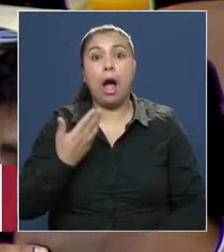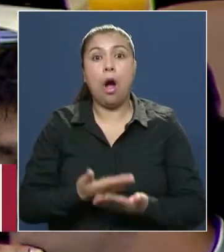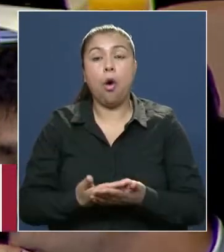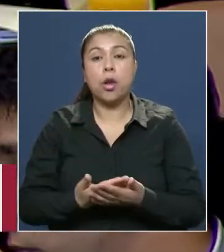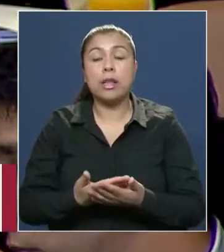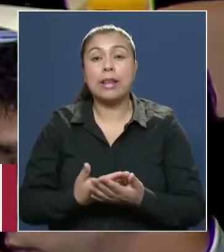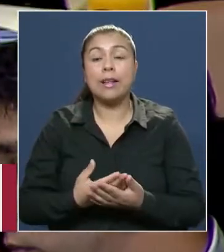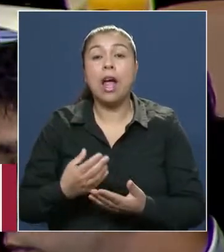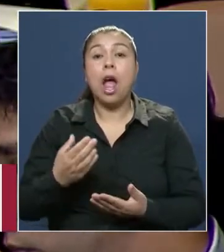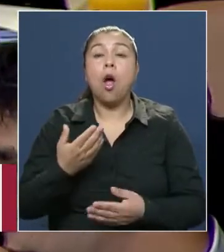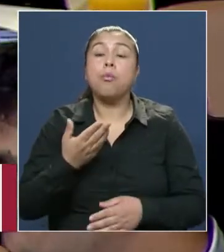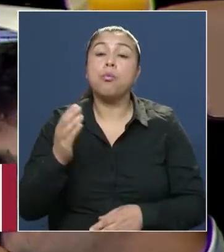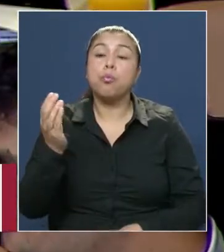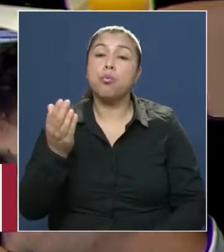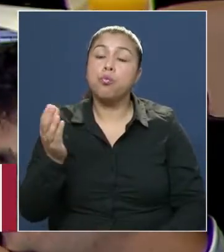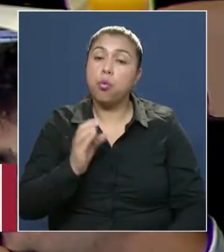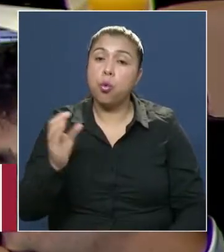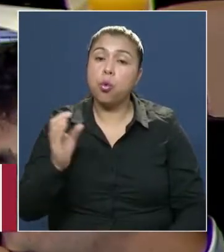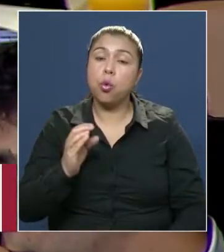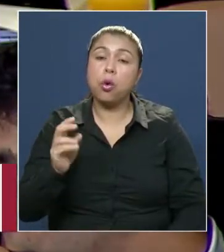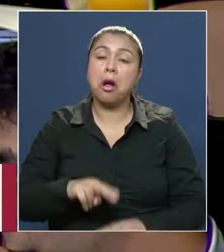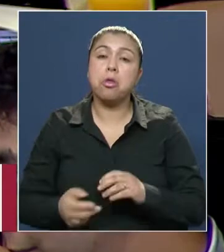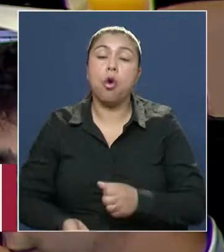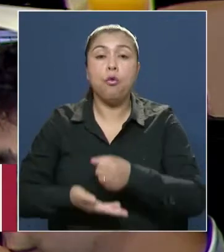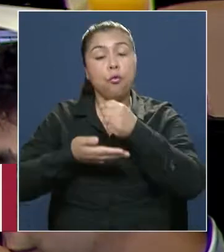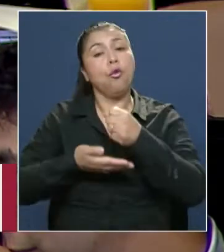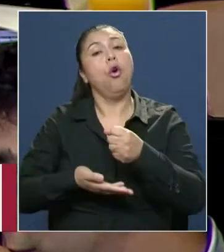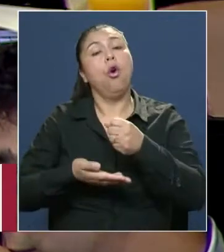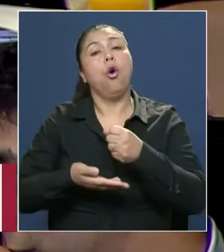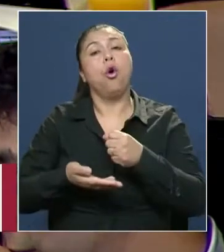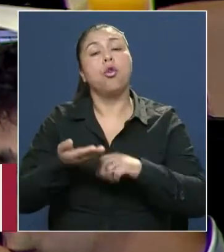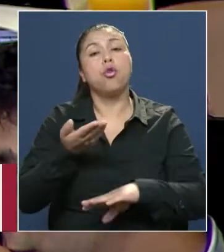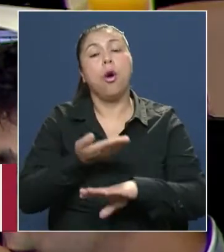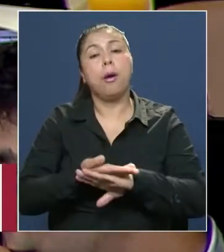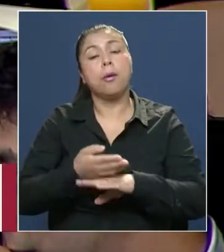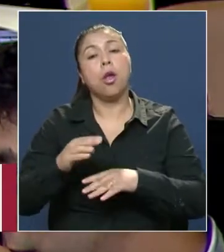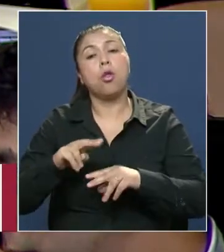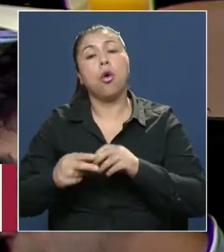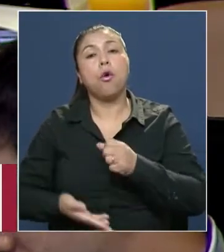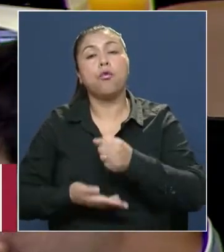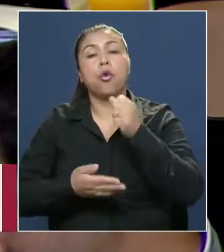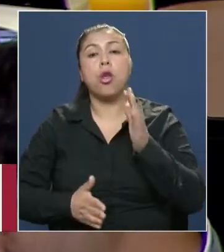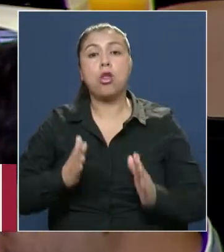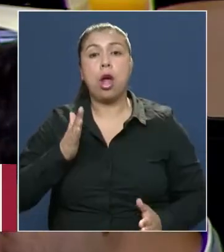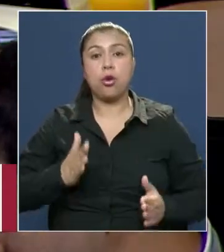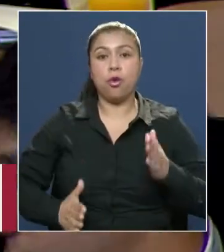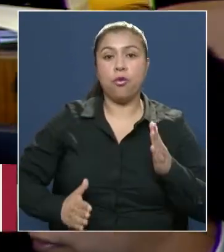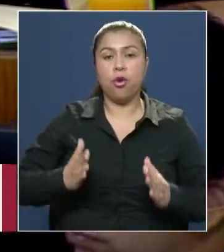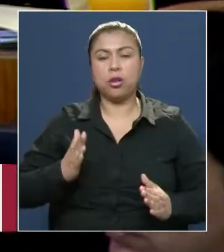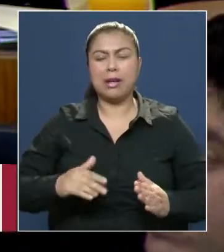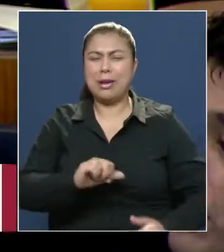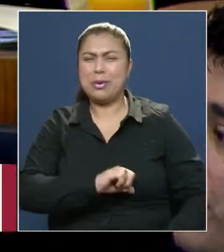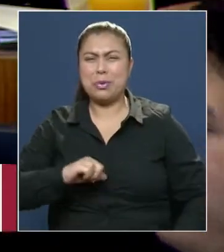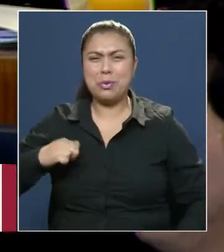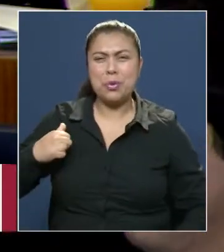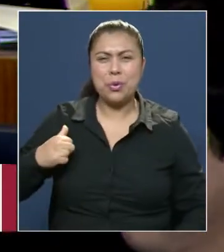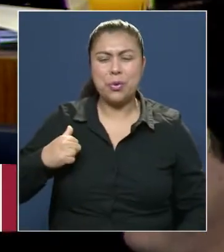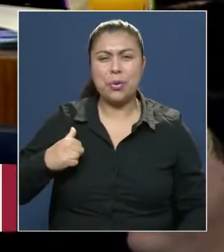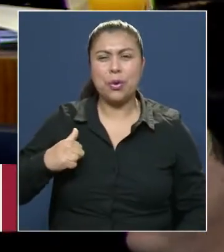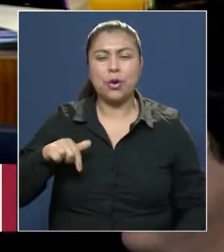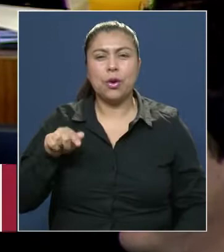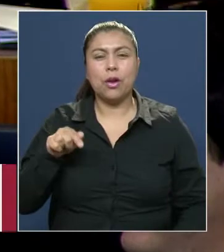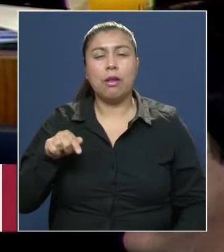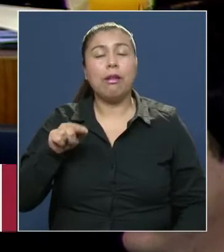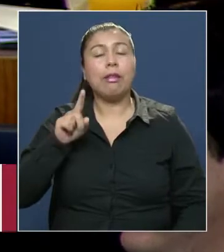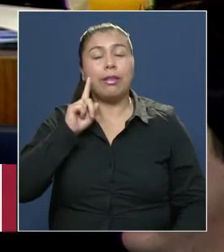como estamos hablando de la escasez de recursos, fondos para poder viajar al Mundial de Robótica. Qué orgullo tener a estas